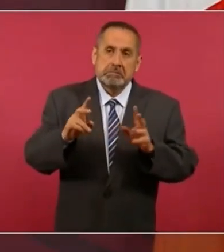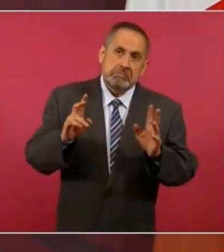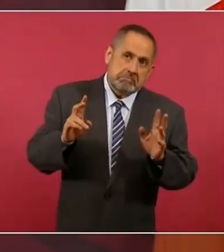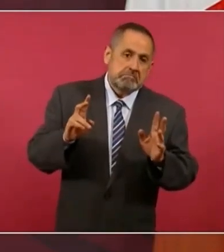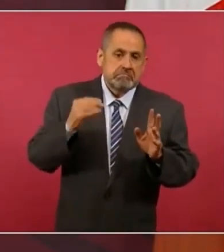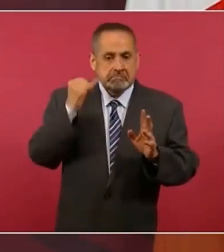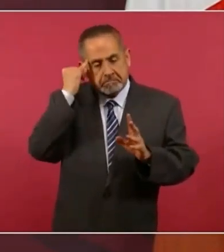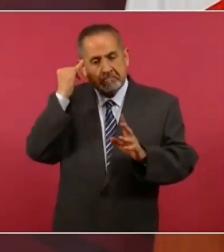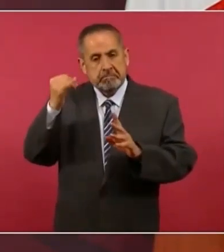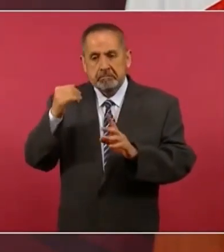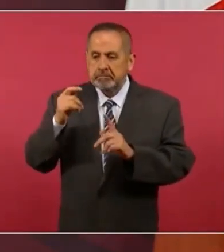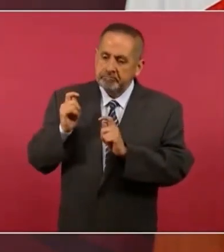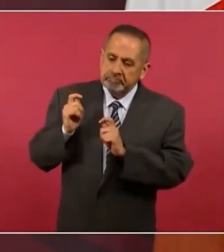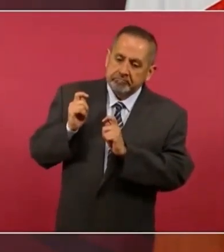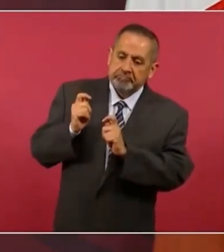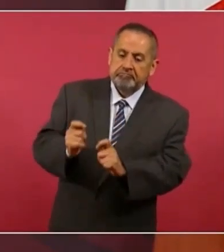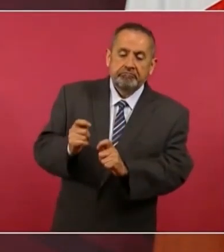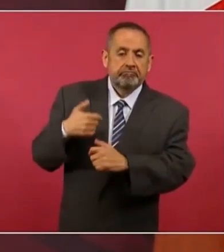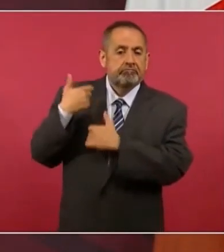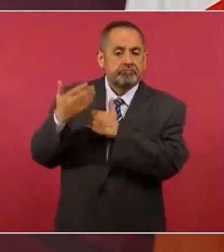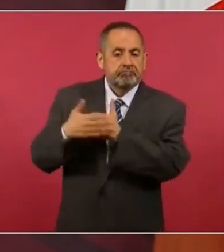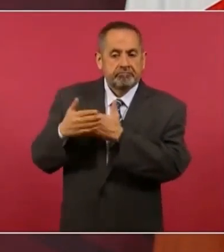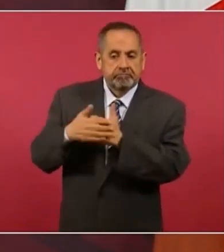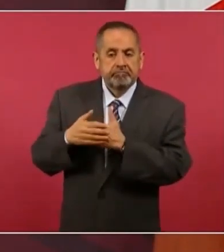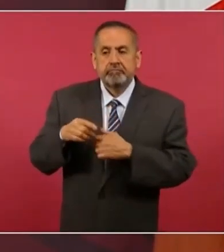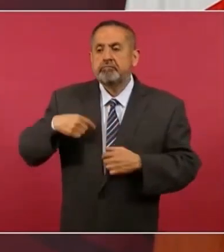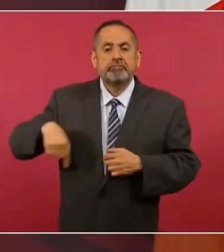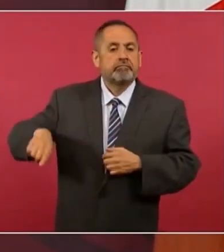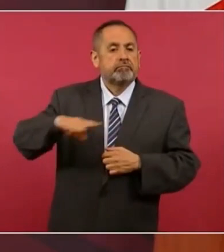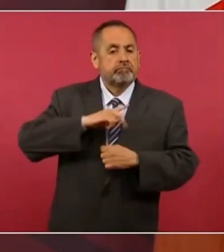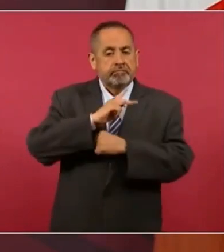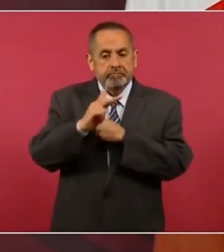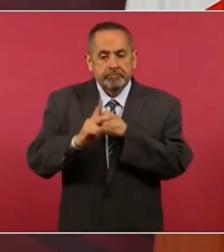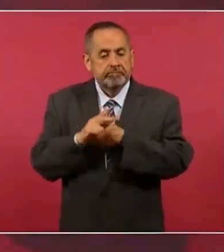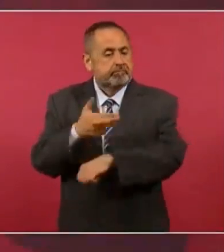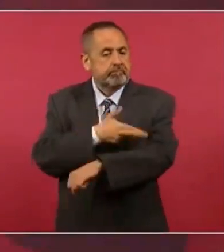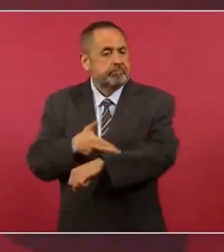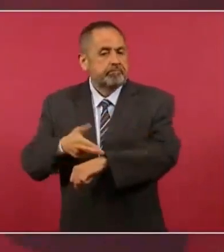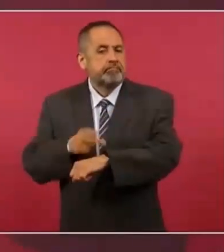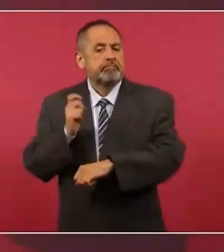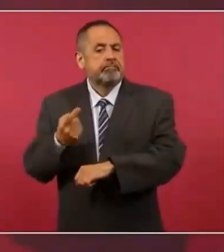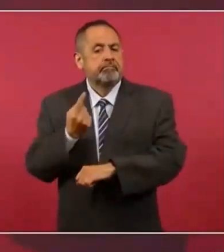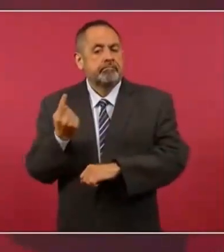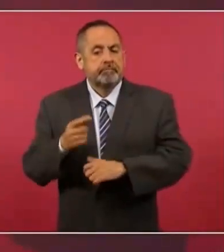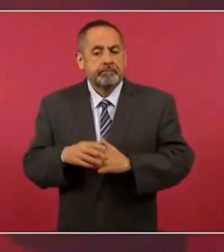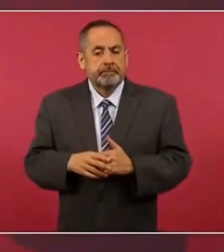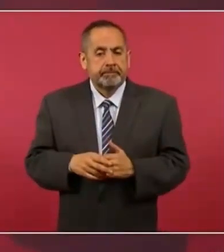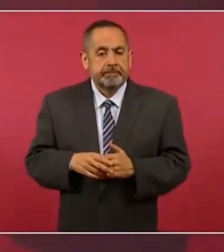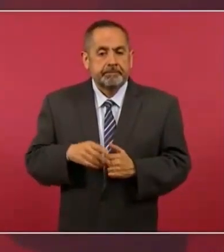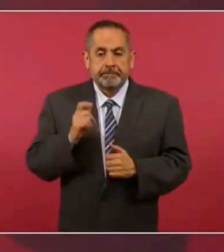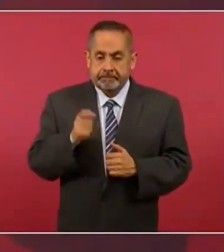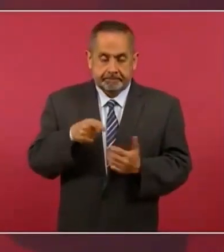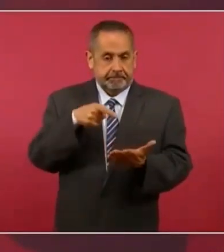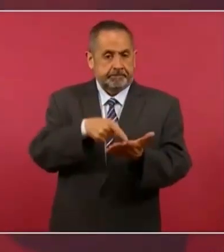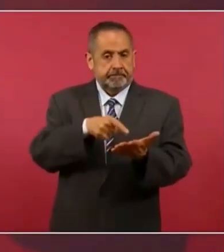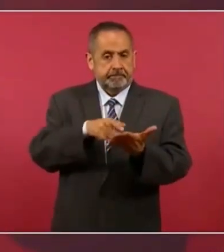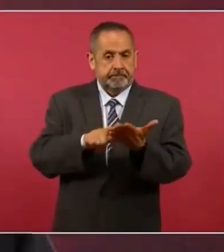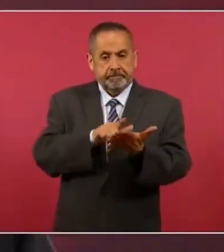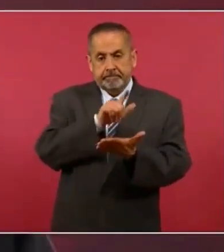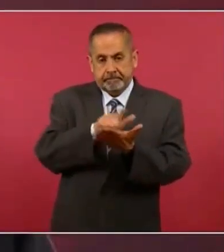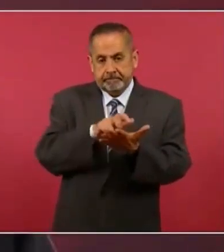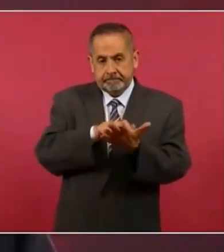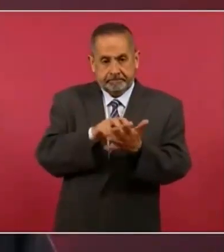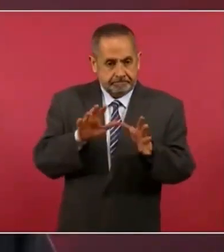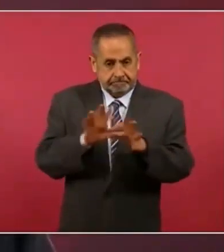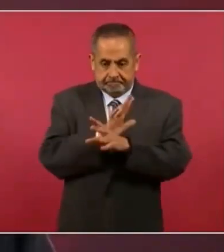que tiene el país es hacer un ajuste en